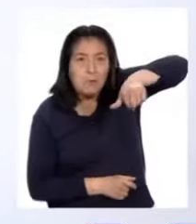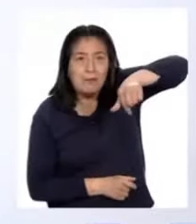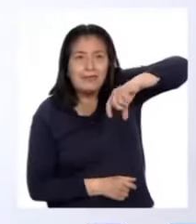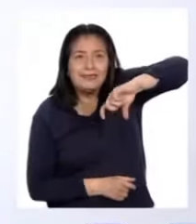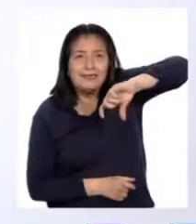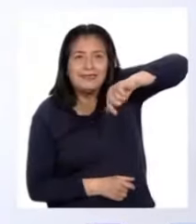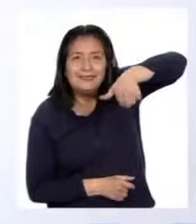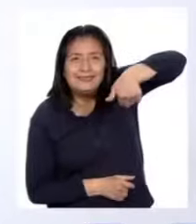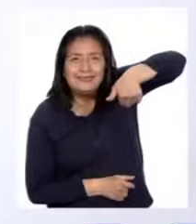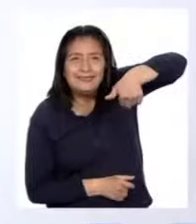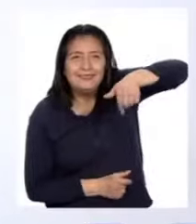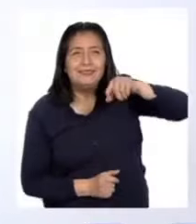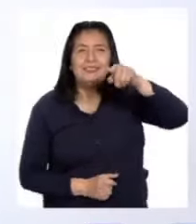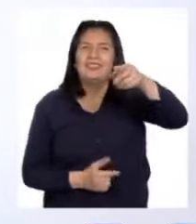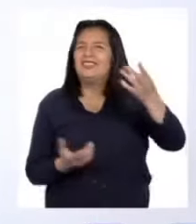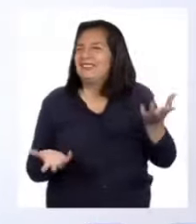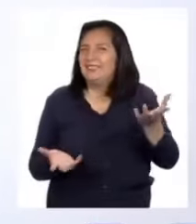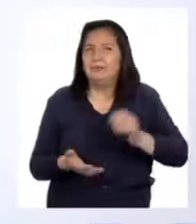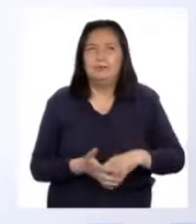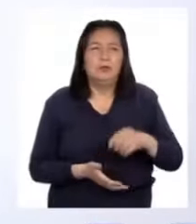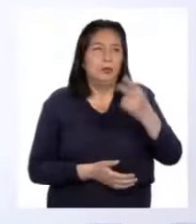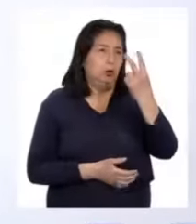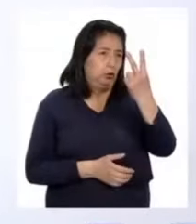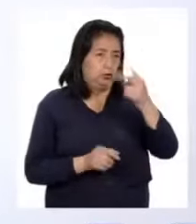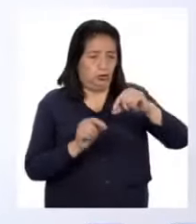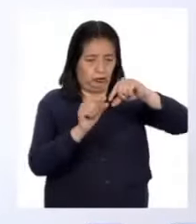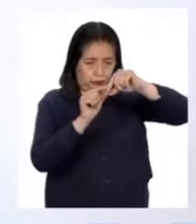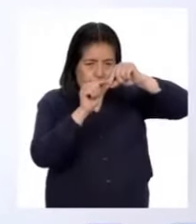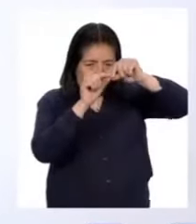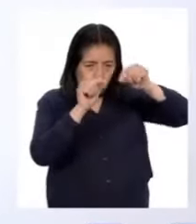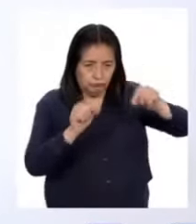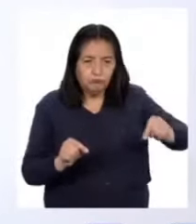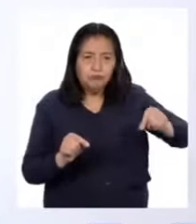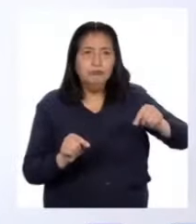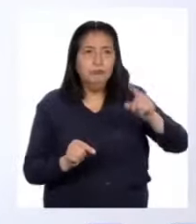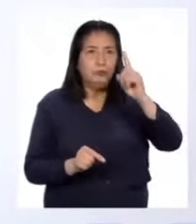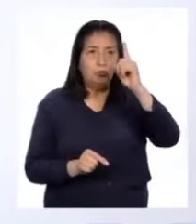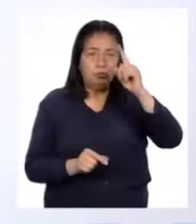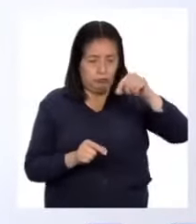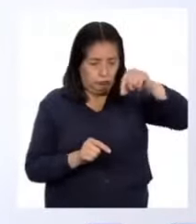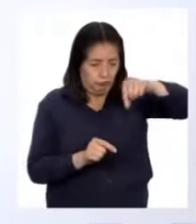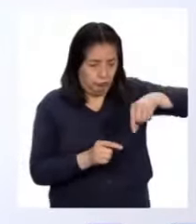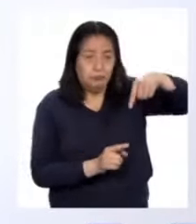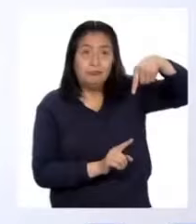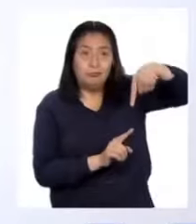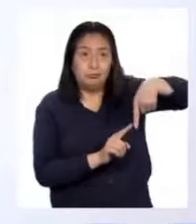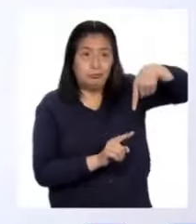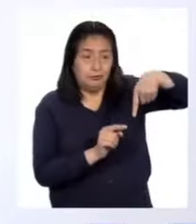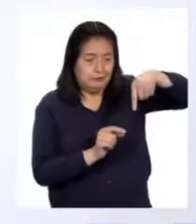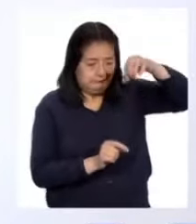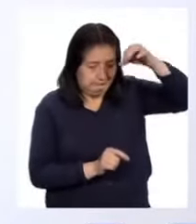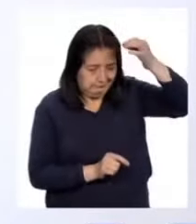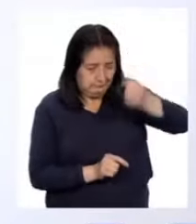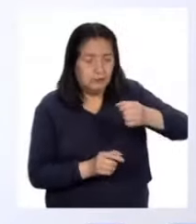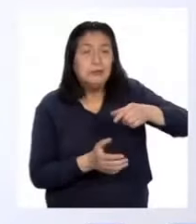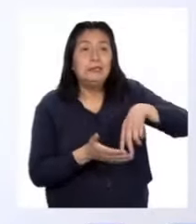El compás está compuesto por dos brazos. Uno tiene una aguja y debe quedarse fijo en una